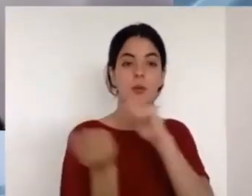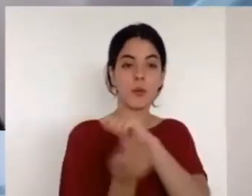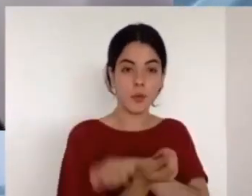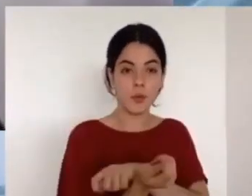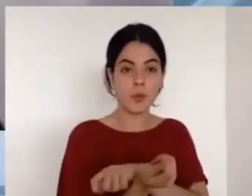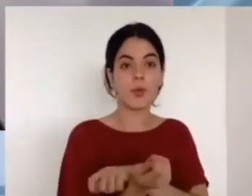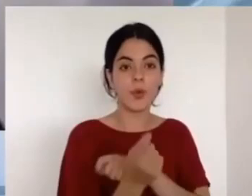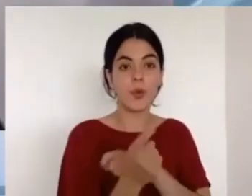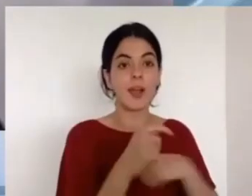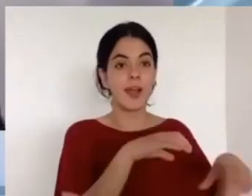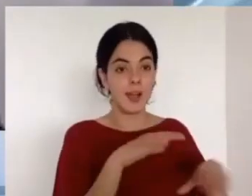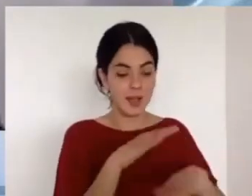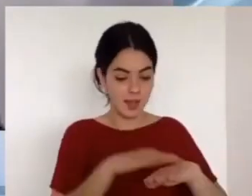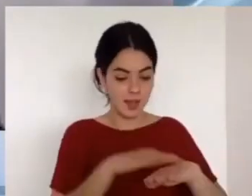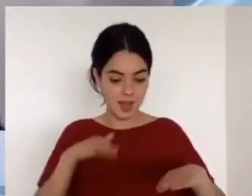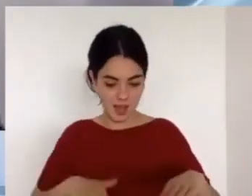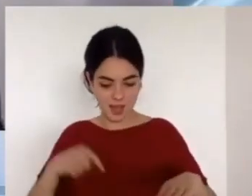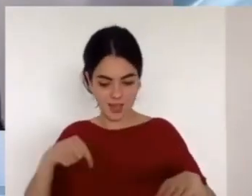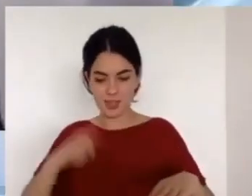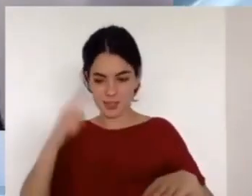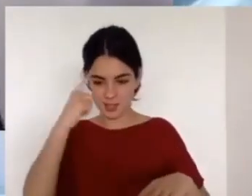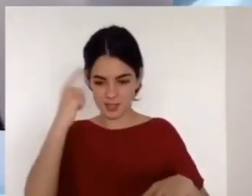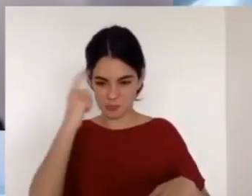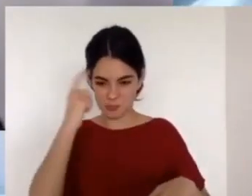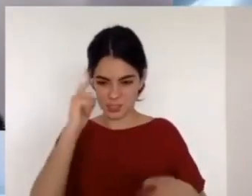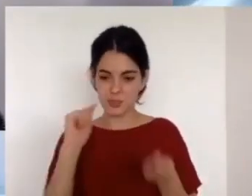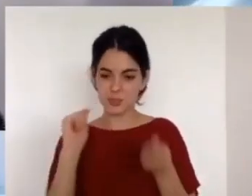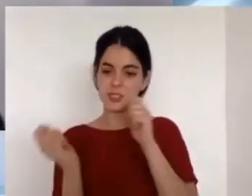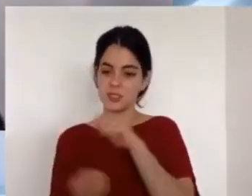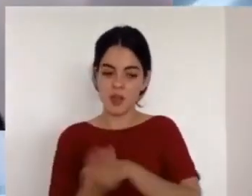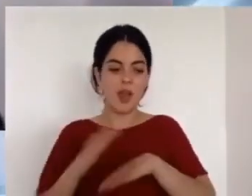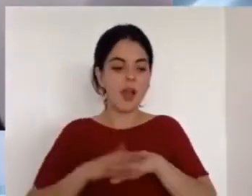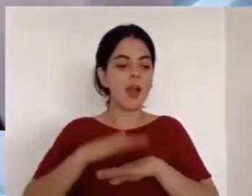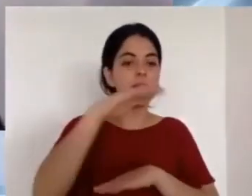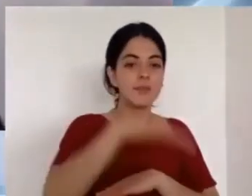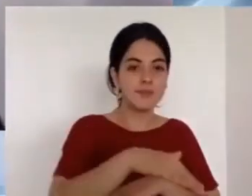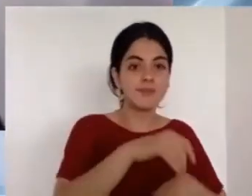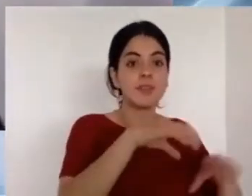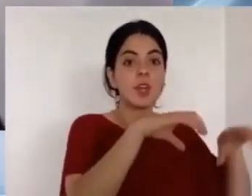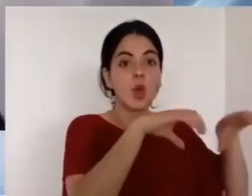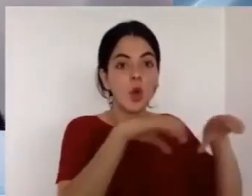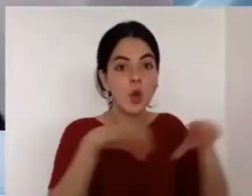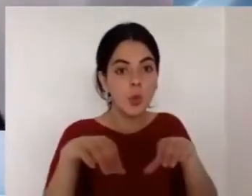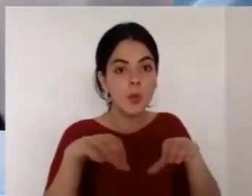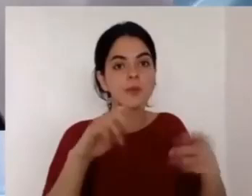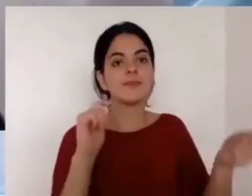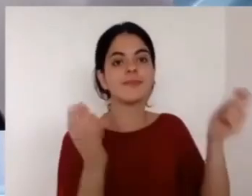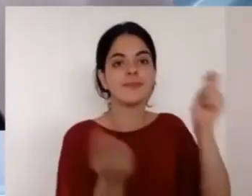la palabra de Dios disierne los pensamientos las intenciones del corazón